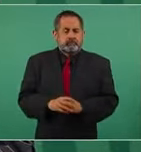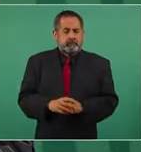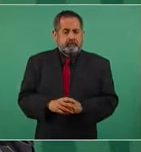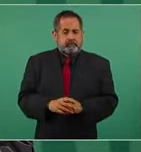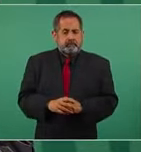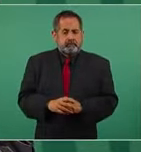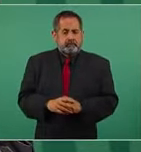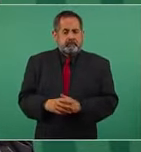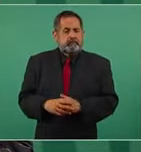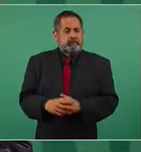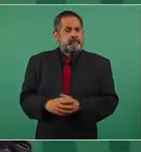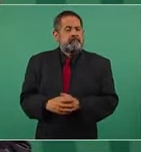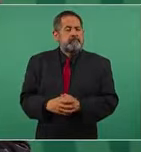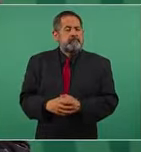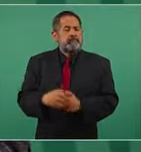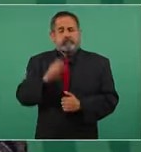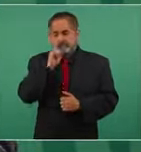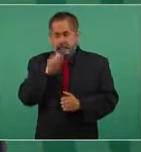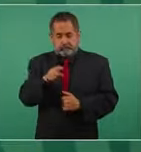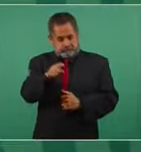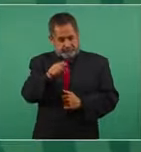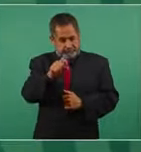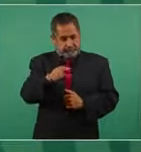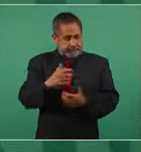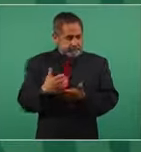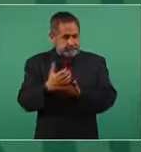También, por lo mismo,